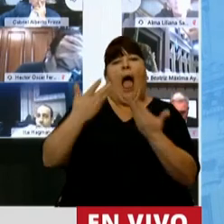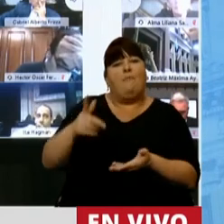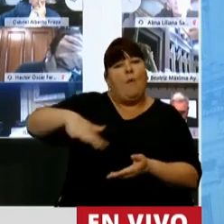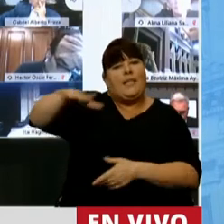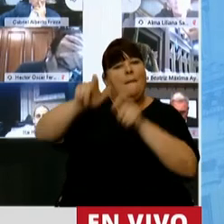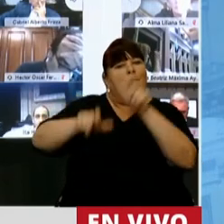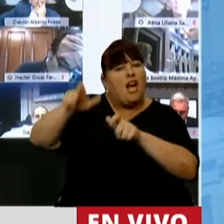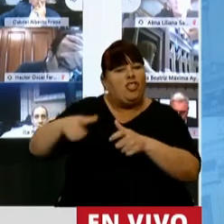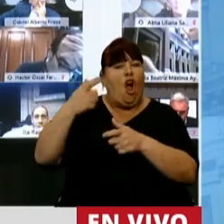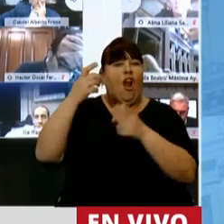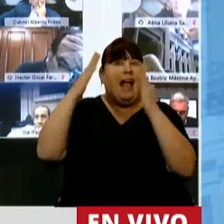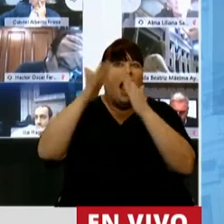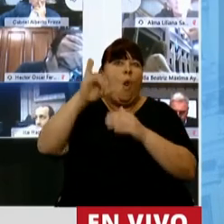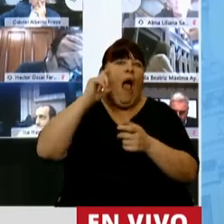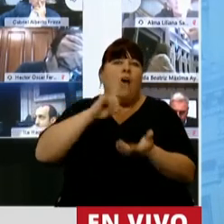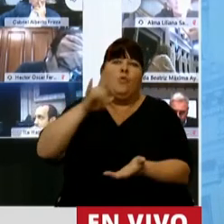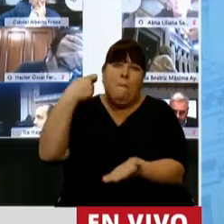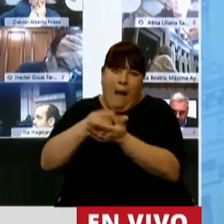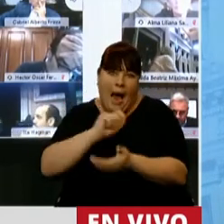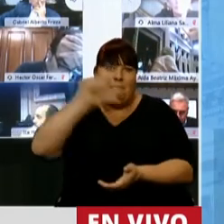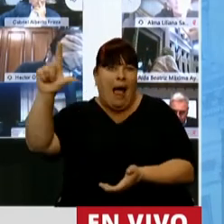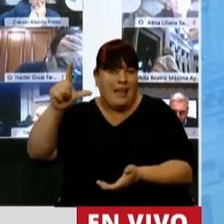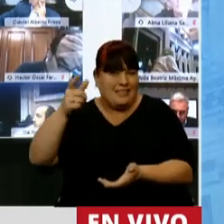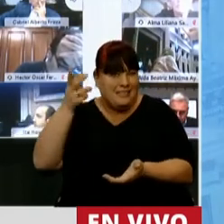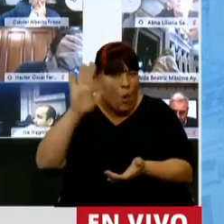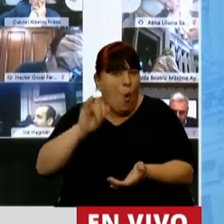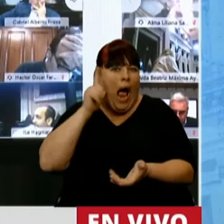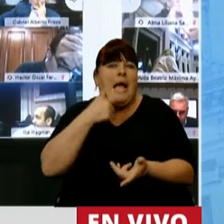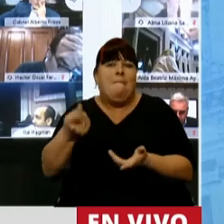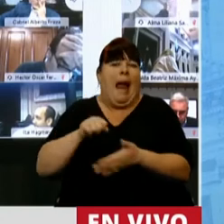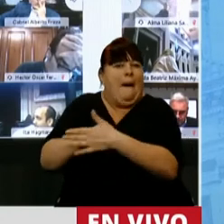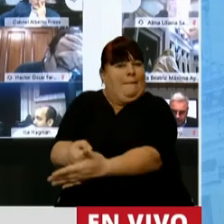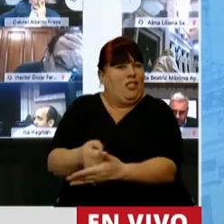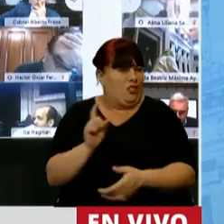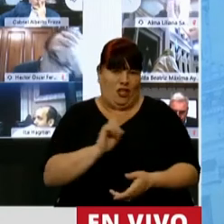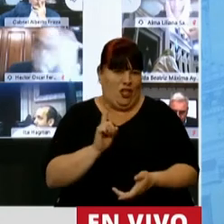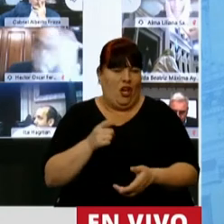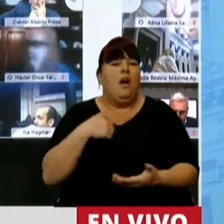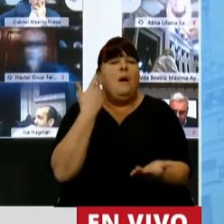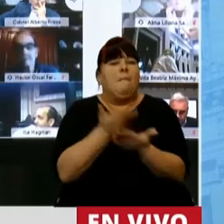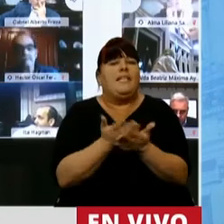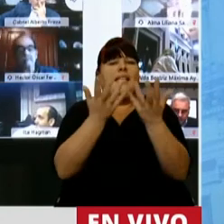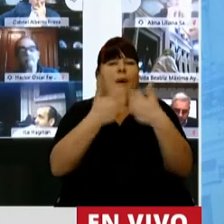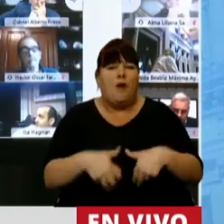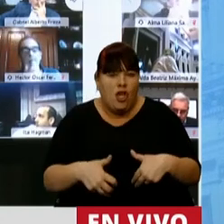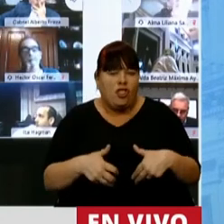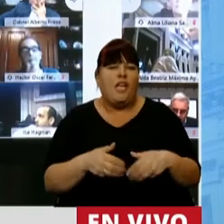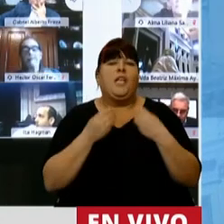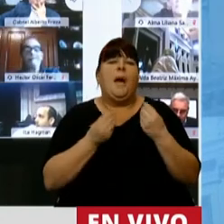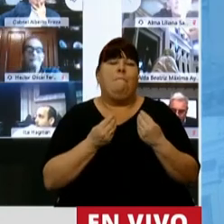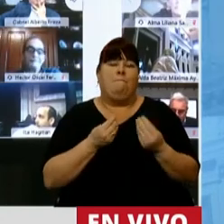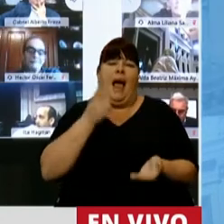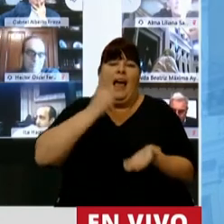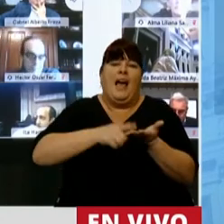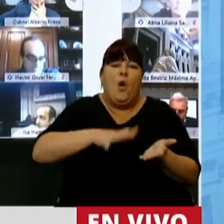que los usuarios y consumidores paguen los aumentos de tarifa para presionar sobre eso hemos presentado un proyecto para que se